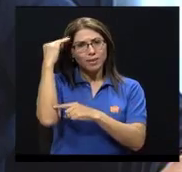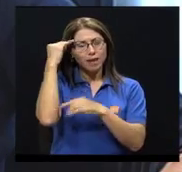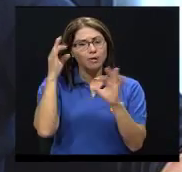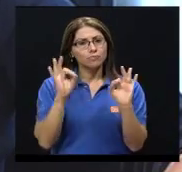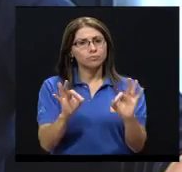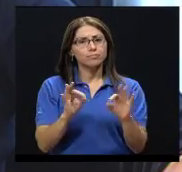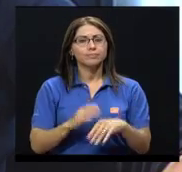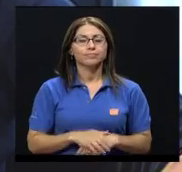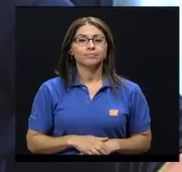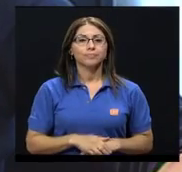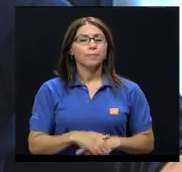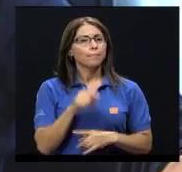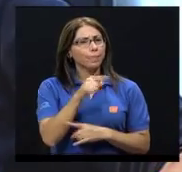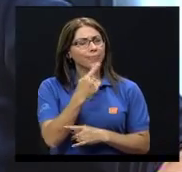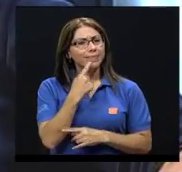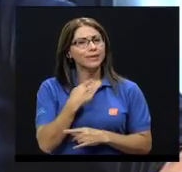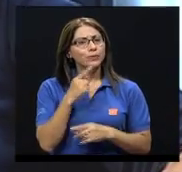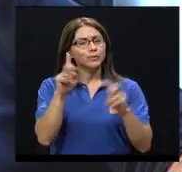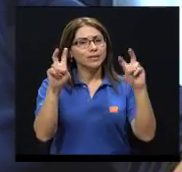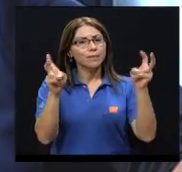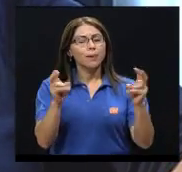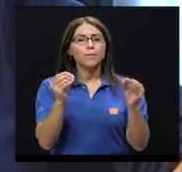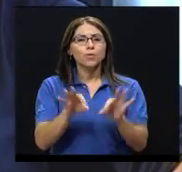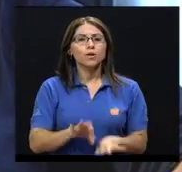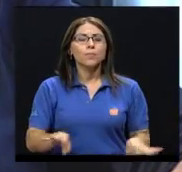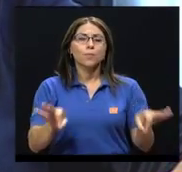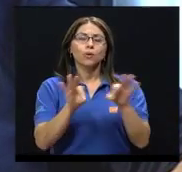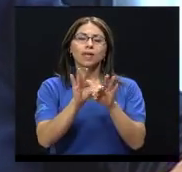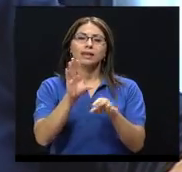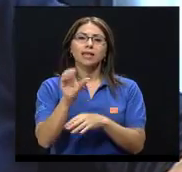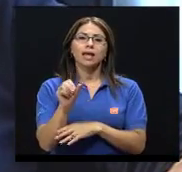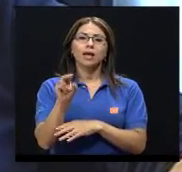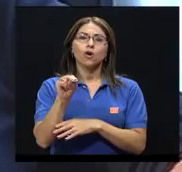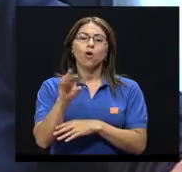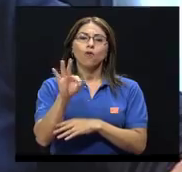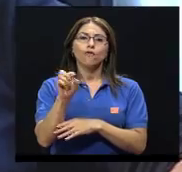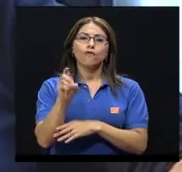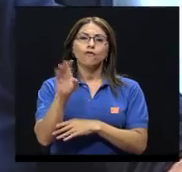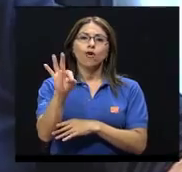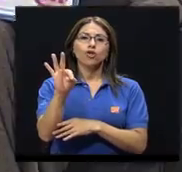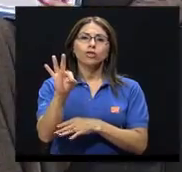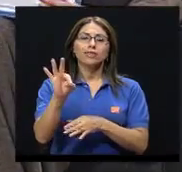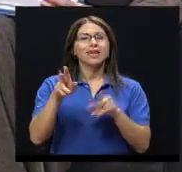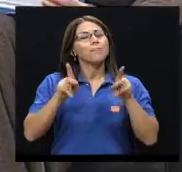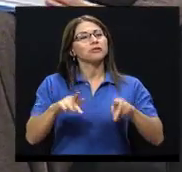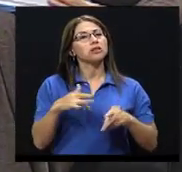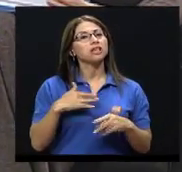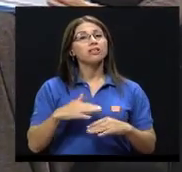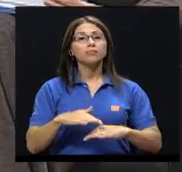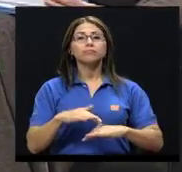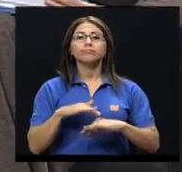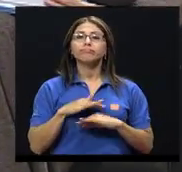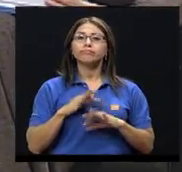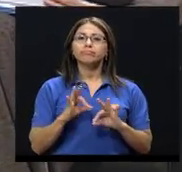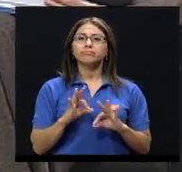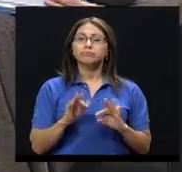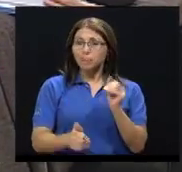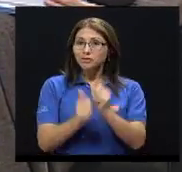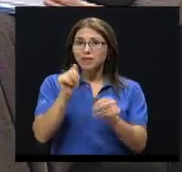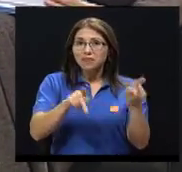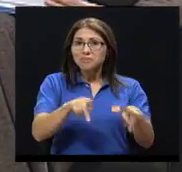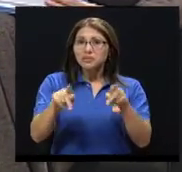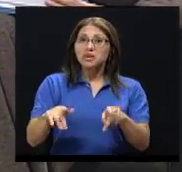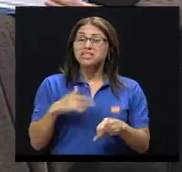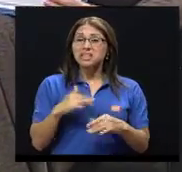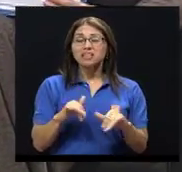Acaba de tocar, un tema muy importante que es el confort. Yo creo que la mayoría de las personas tal vez como que nos quedamos en ese estado, ¿verdad? Incluso nuestro